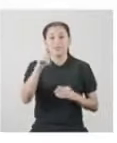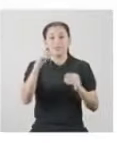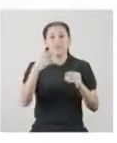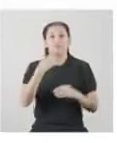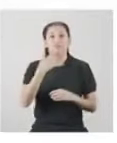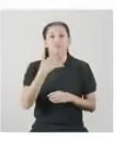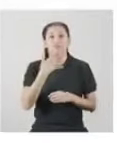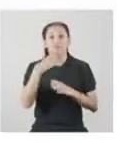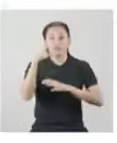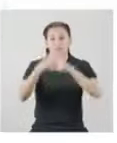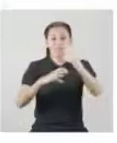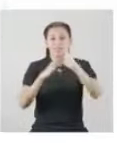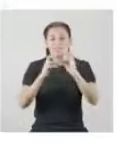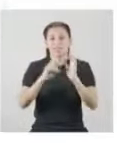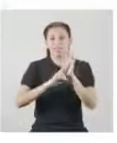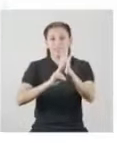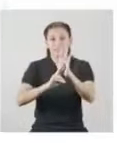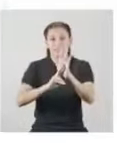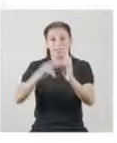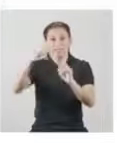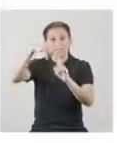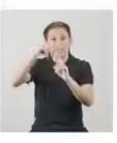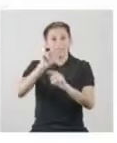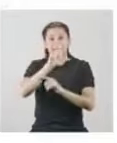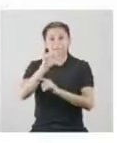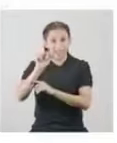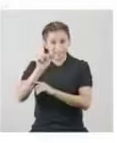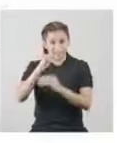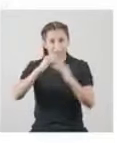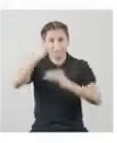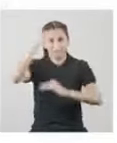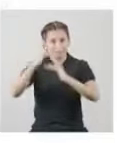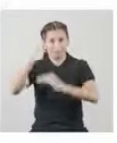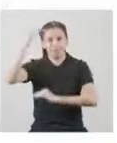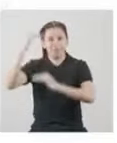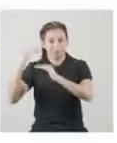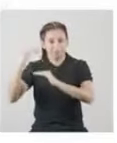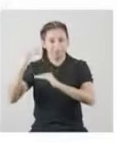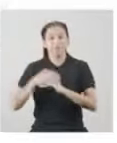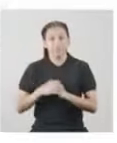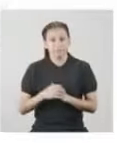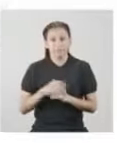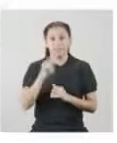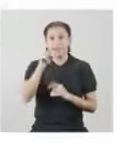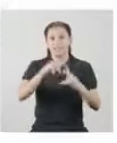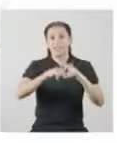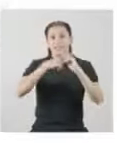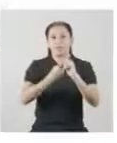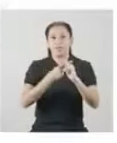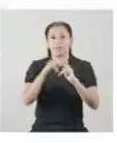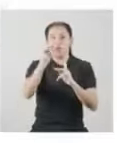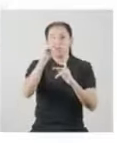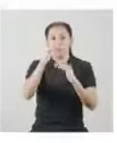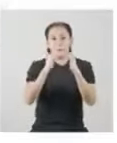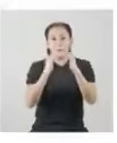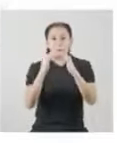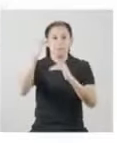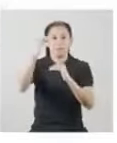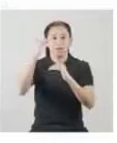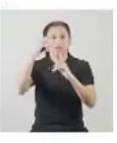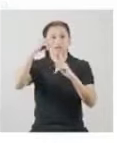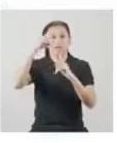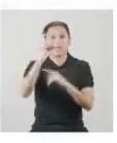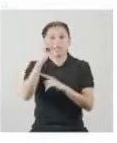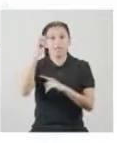¿La línea de color celeste representa la recta de la talla promedio? Exacto. A partir de ahí se mide una